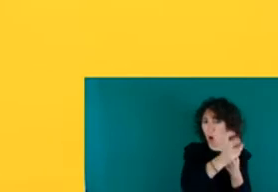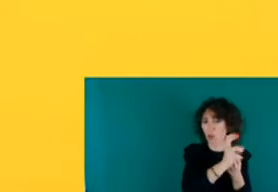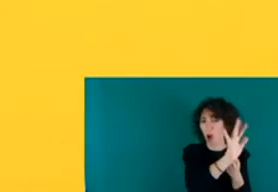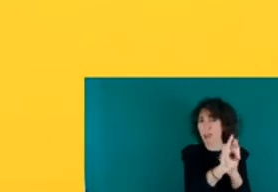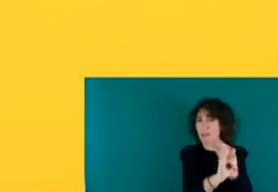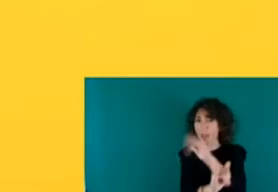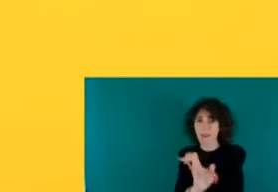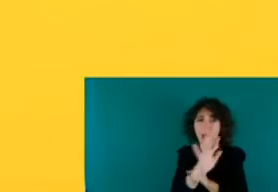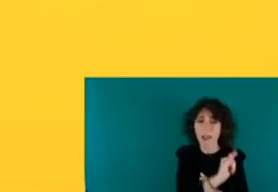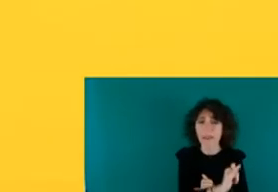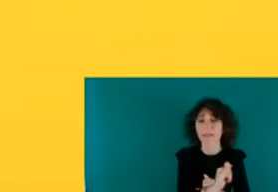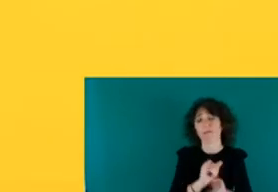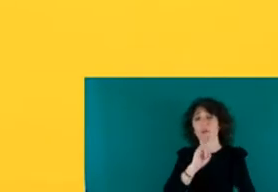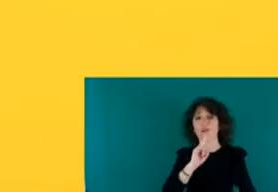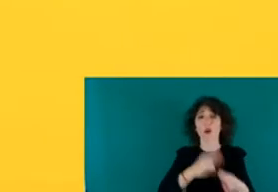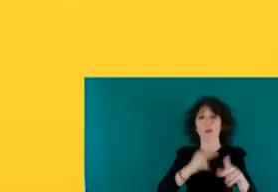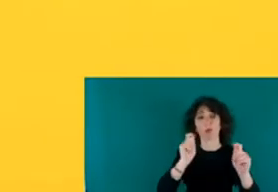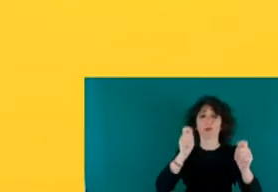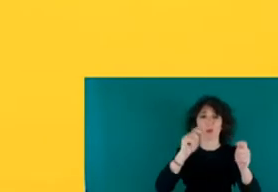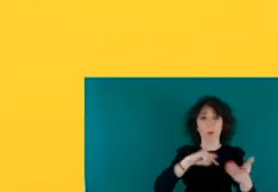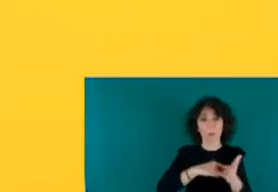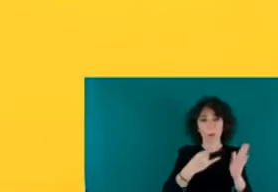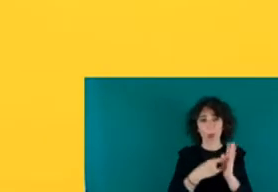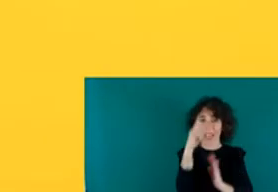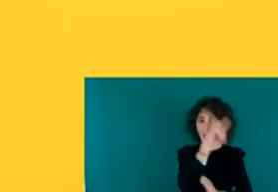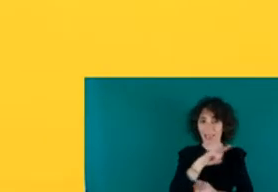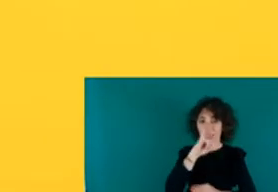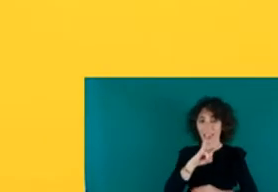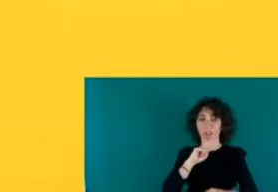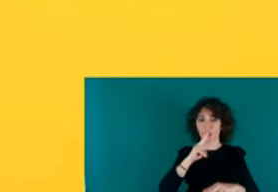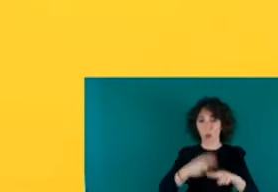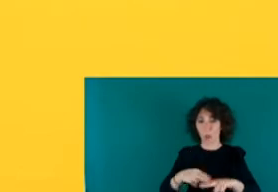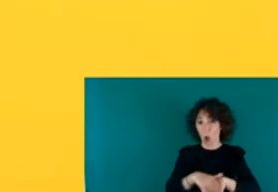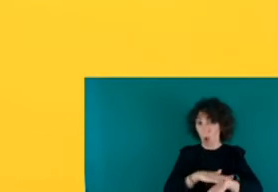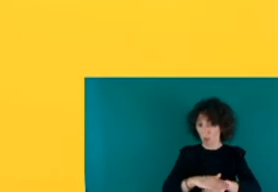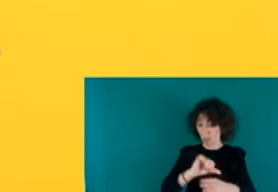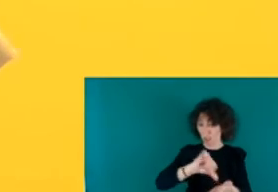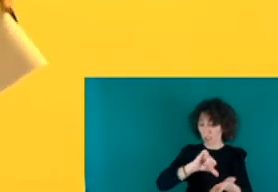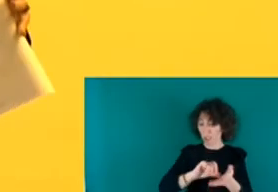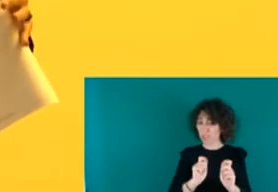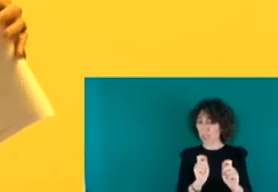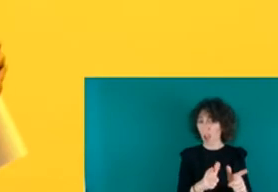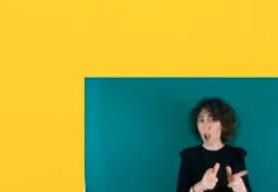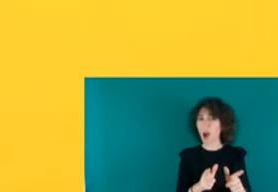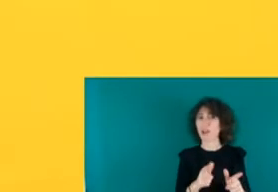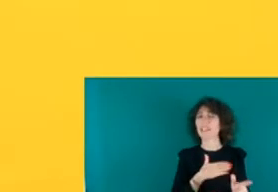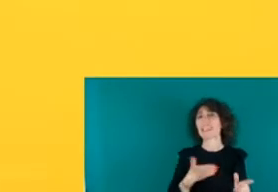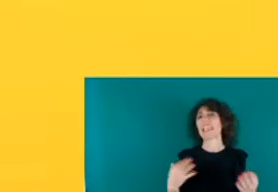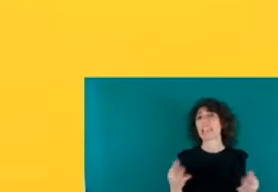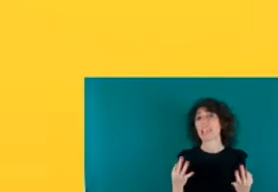que le llamó el gobierno central para, básicamente, lo que buscaban era convertir a Canarias